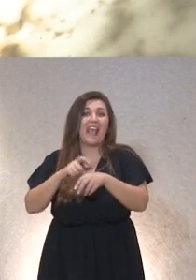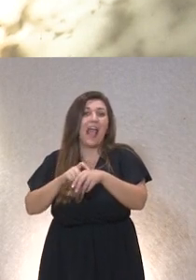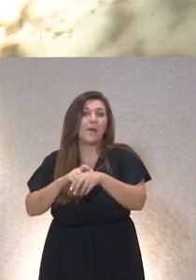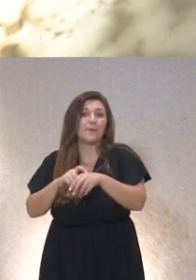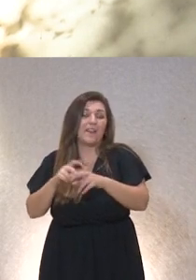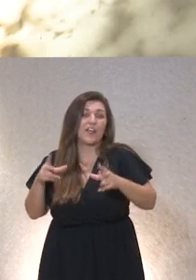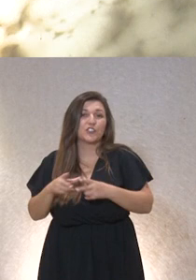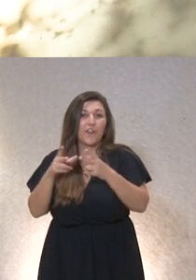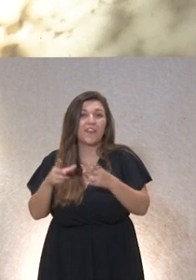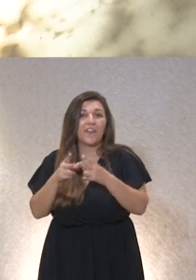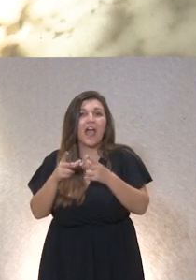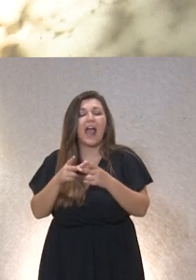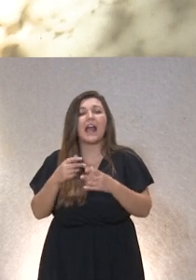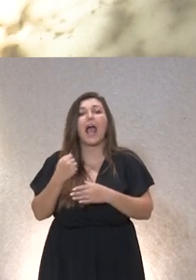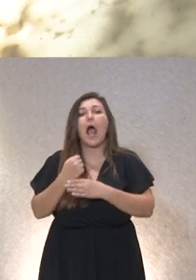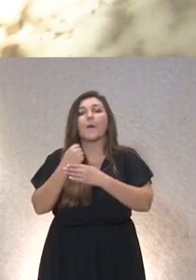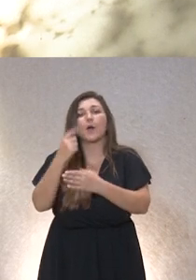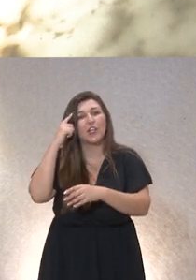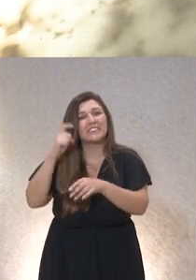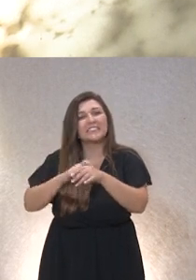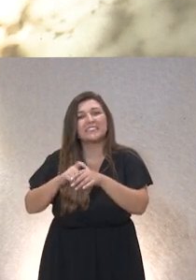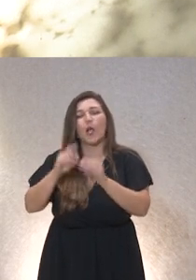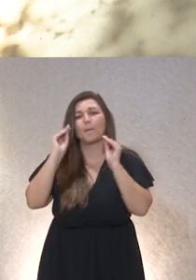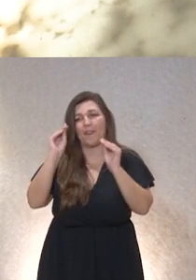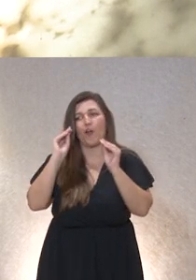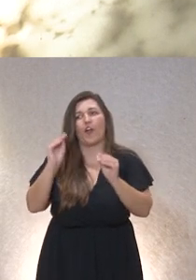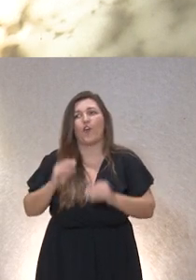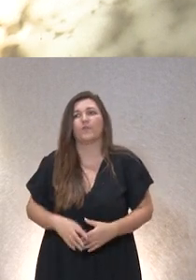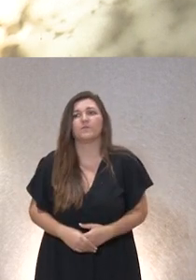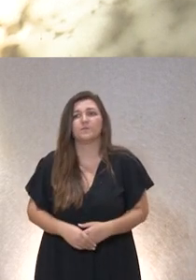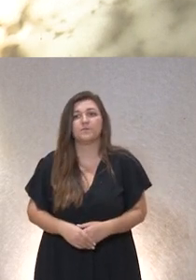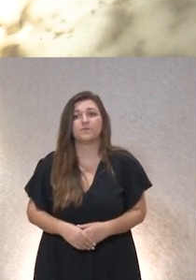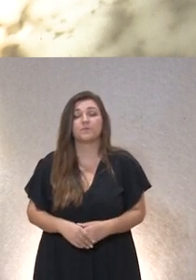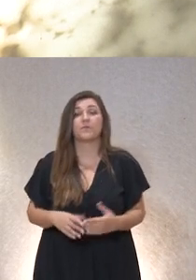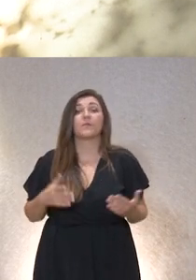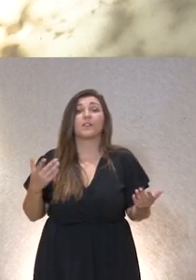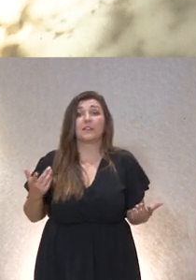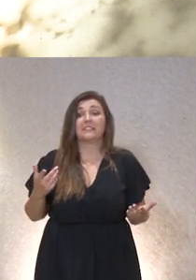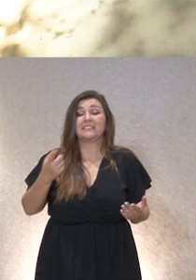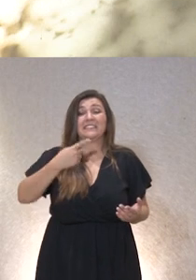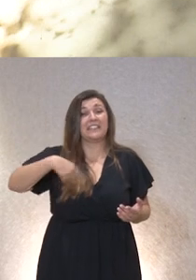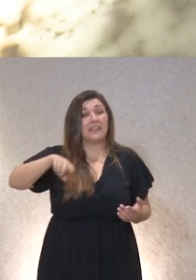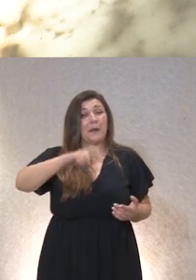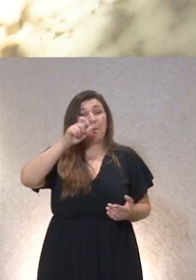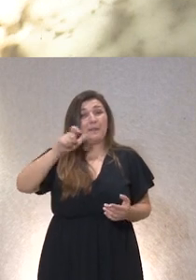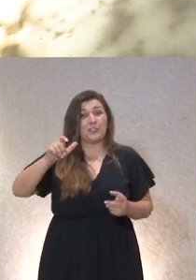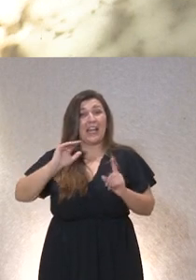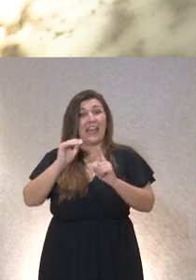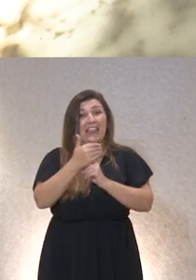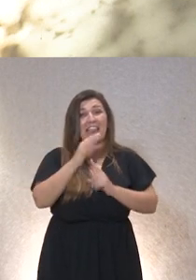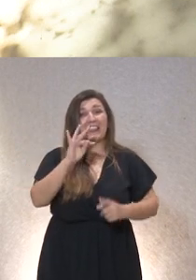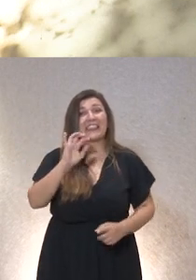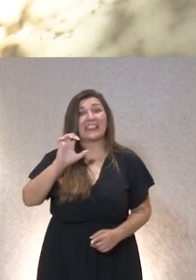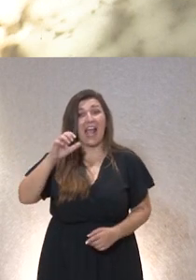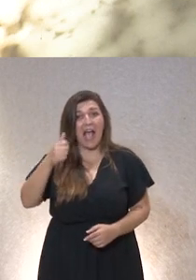apoyo de apoyo psicopedagógico volviendo un poquito a las personas con TEA hay que decir que